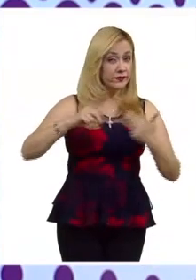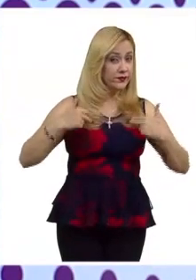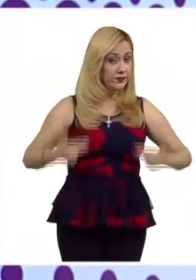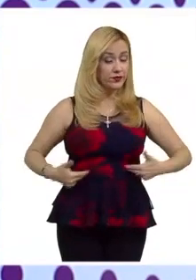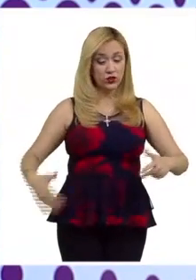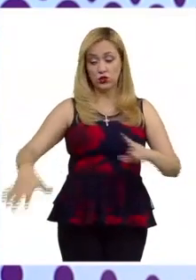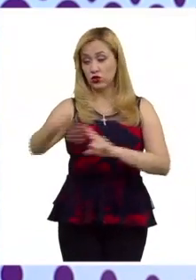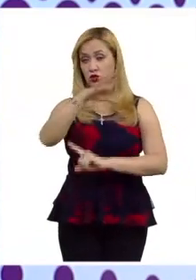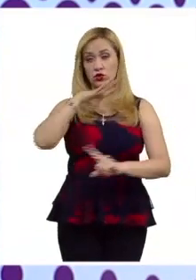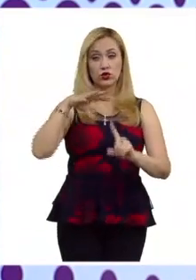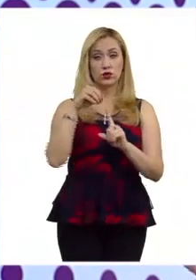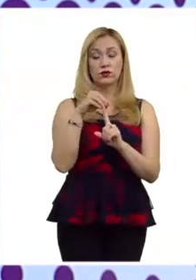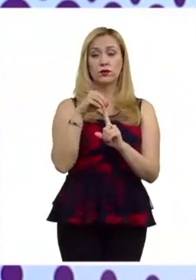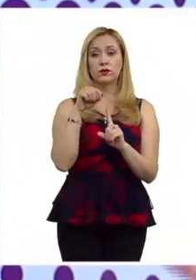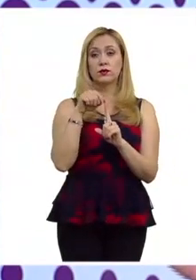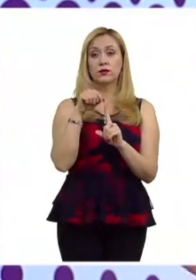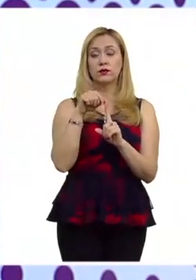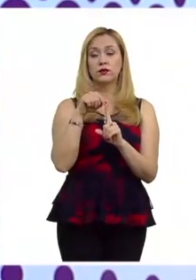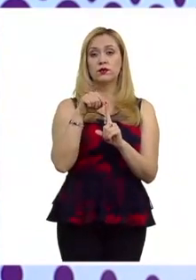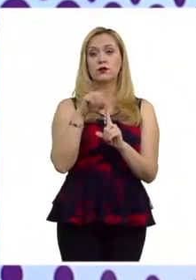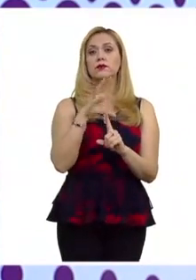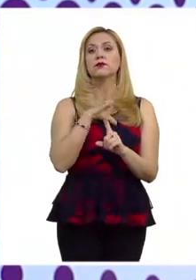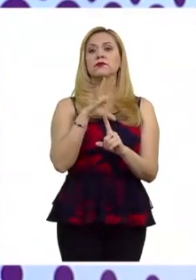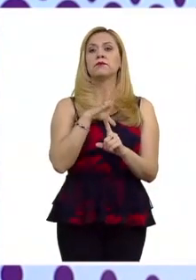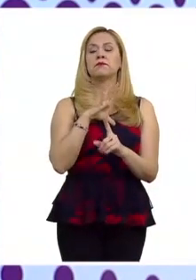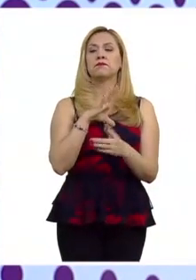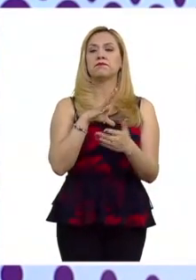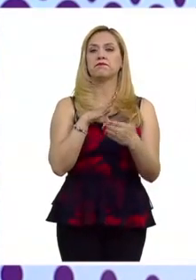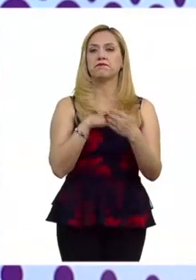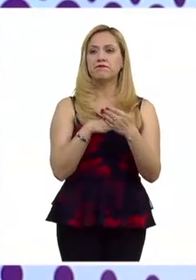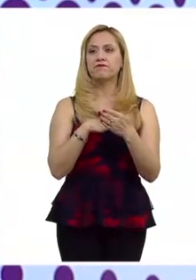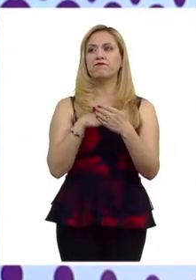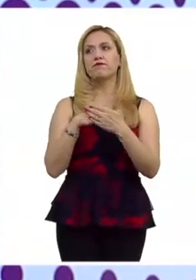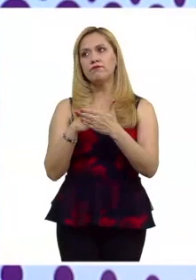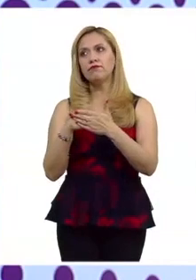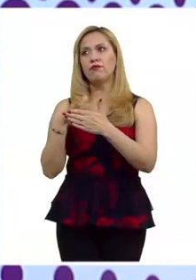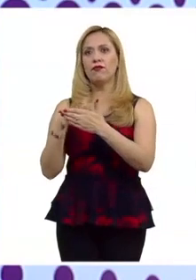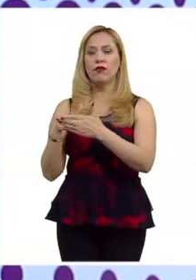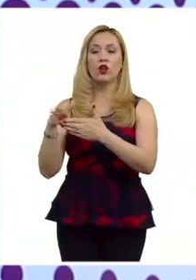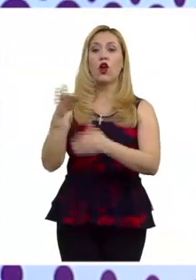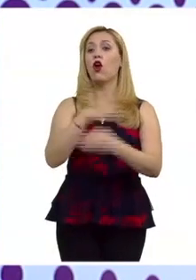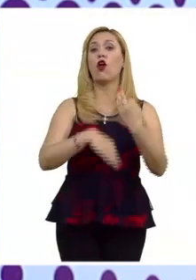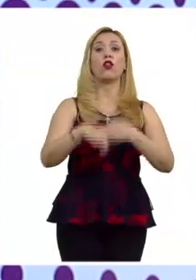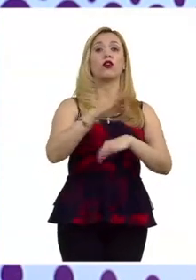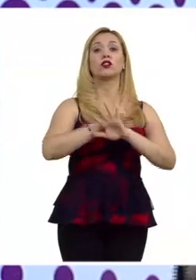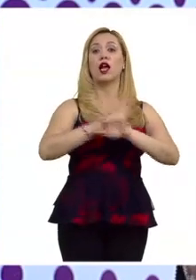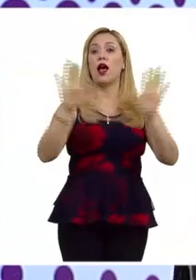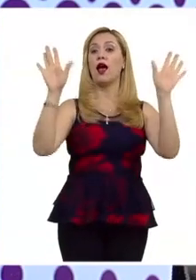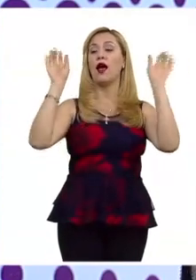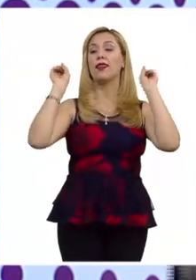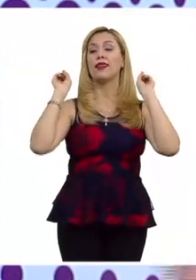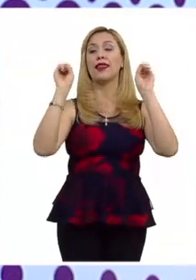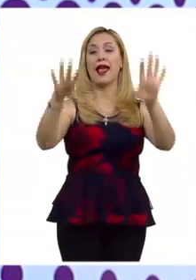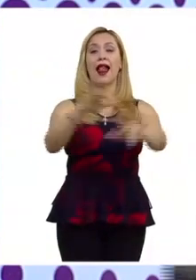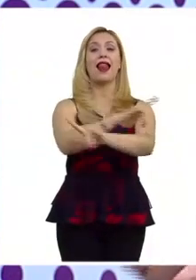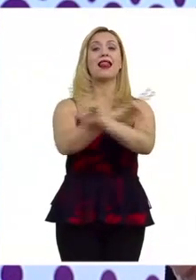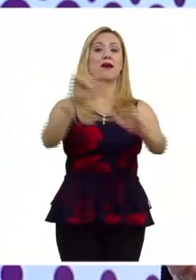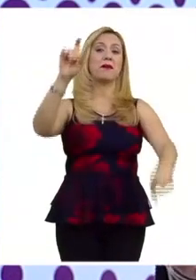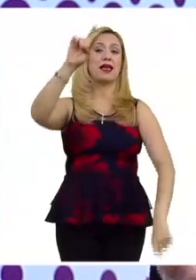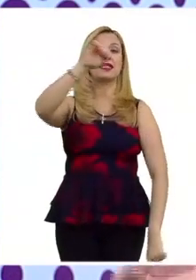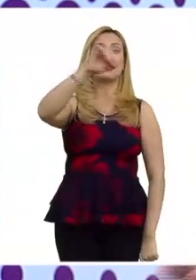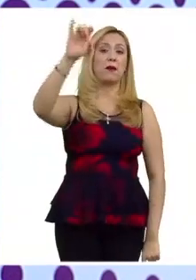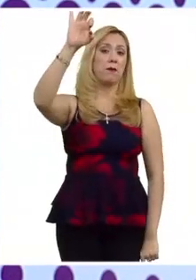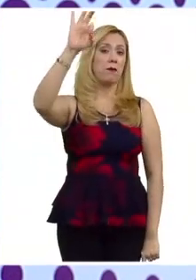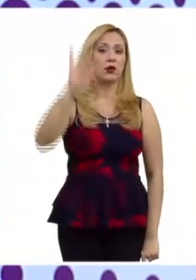están sometidos a restricciones. Ninguno de ellos es absoluto. Y estas restricciones se dan cuando